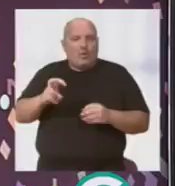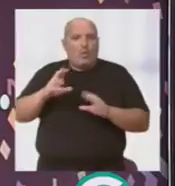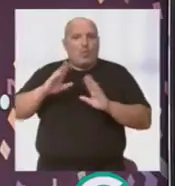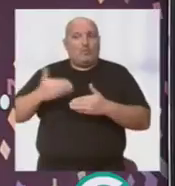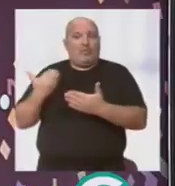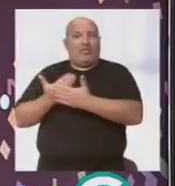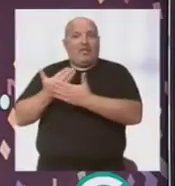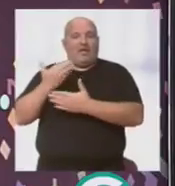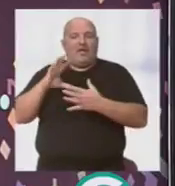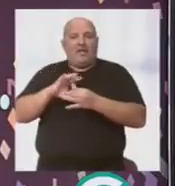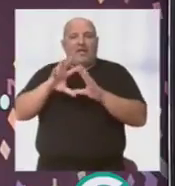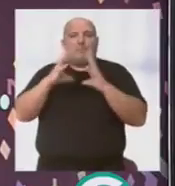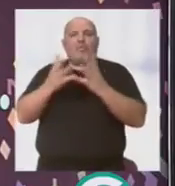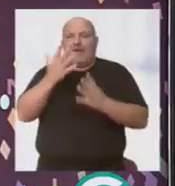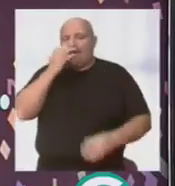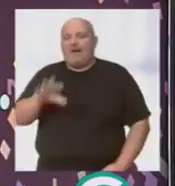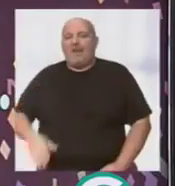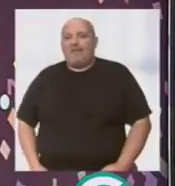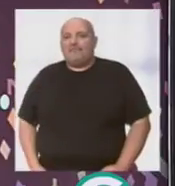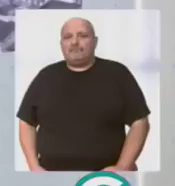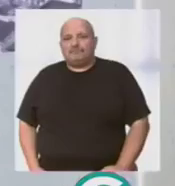últimos días en torno al mundo del carnaval.